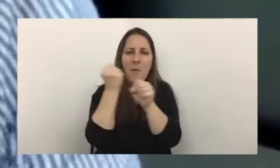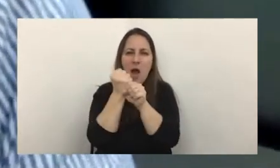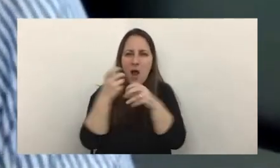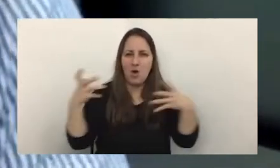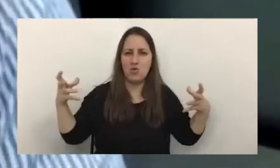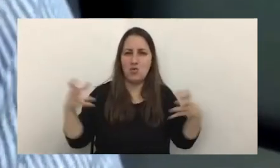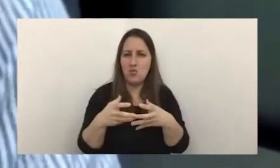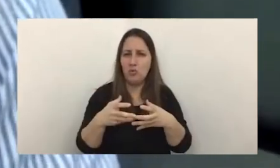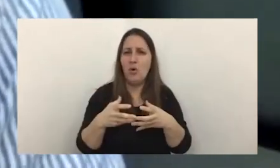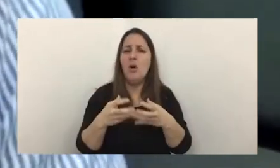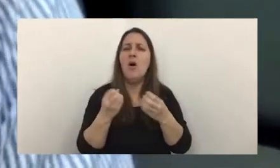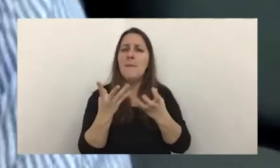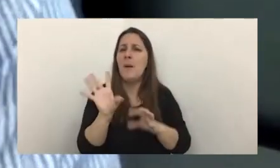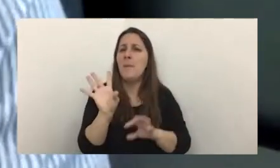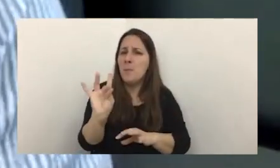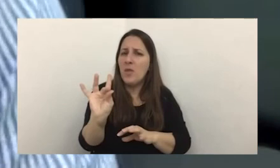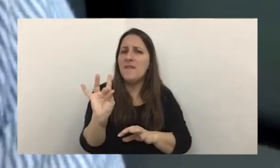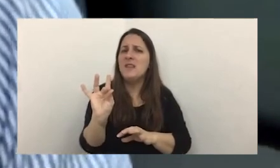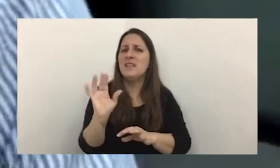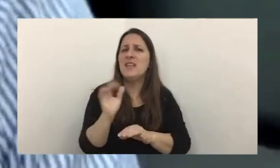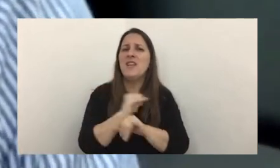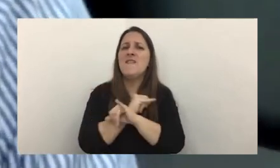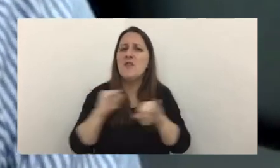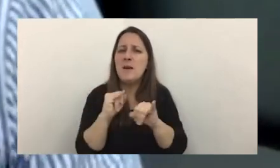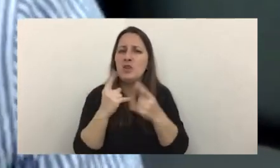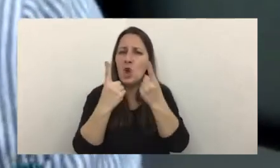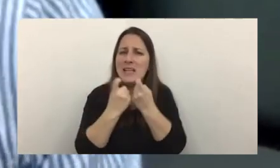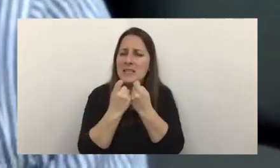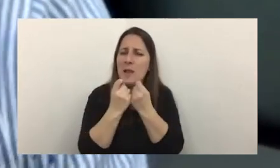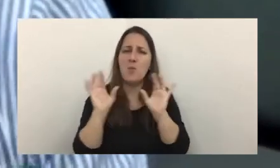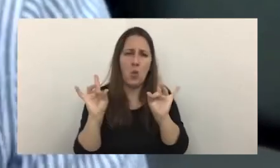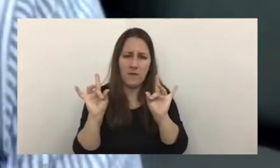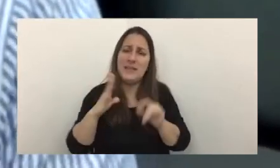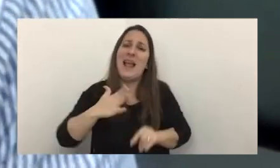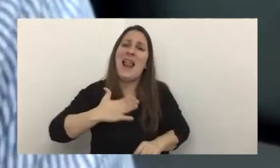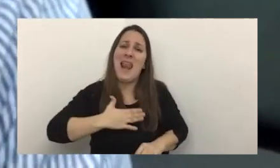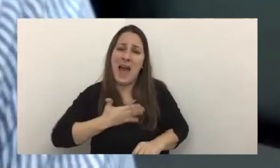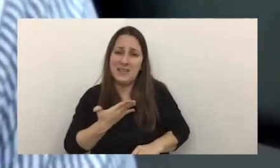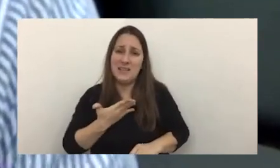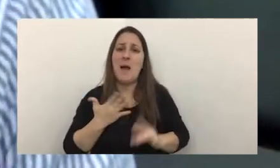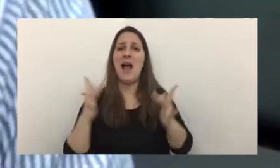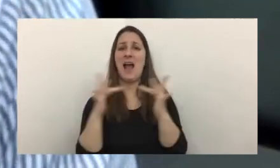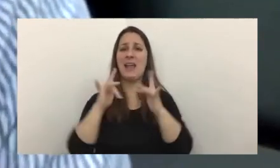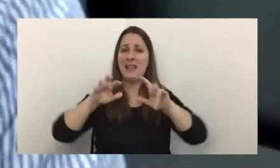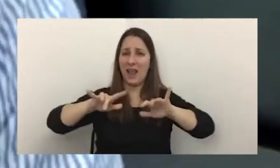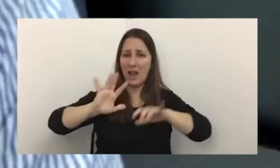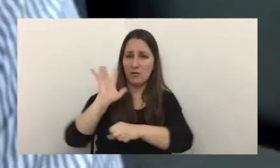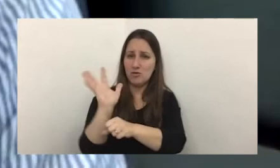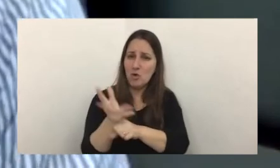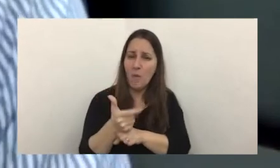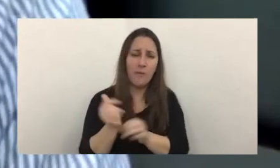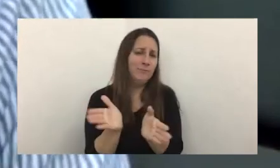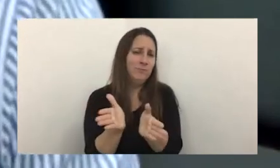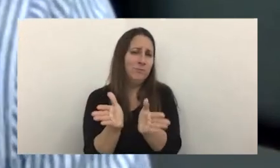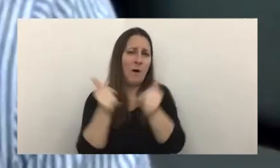después es muy difícil dar con la información necesaria lamentablemente el ciberdelito va mucho más rápido